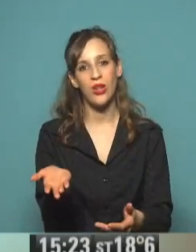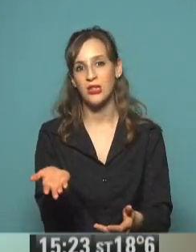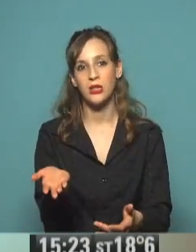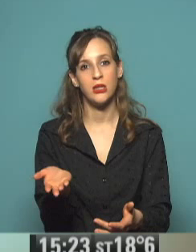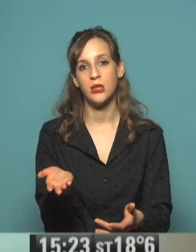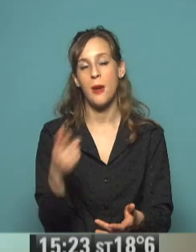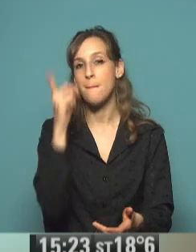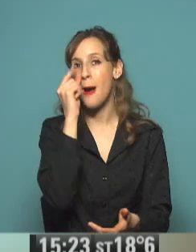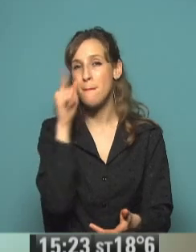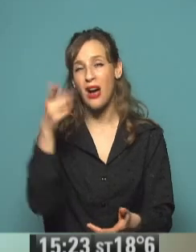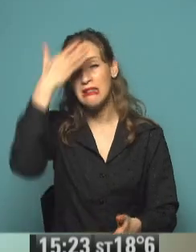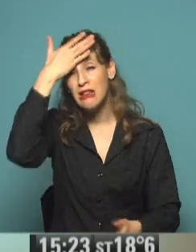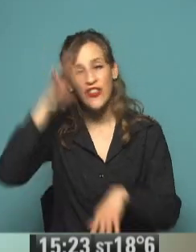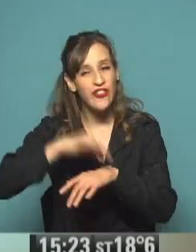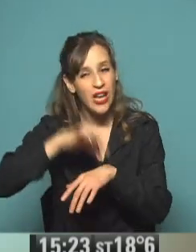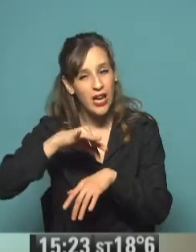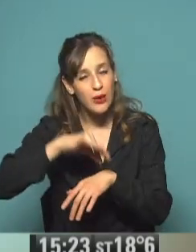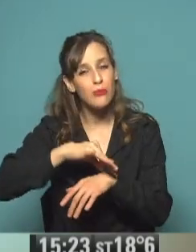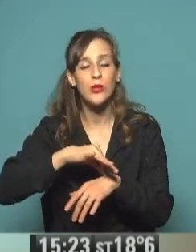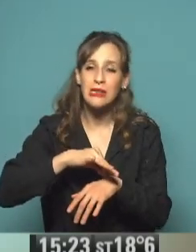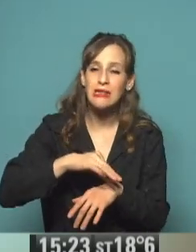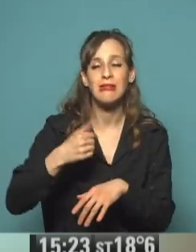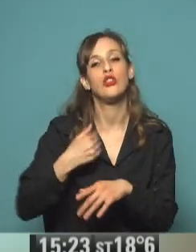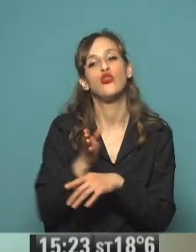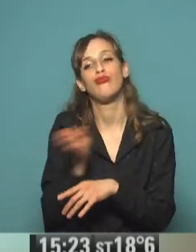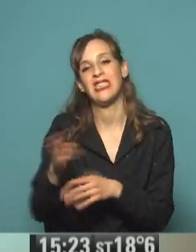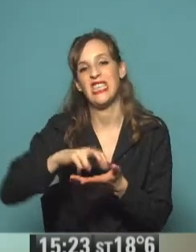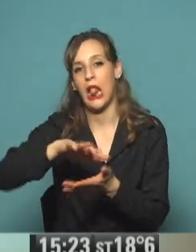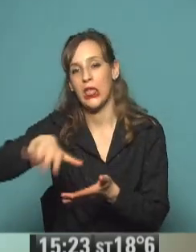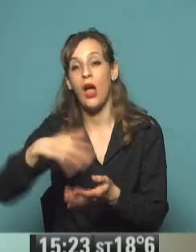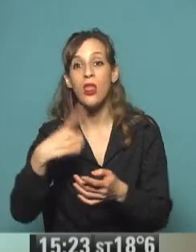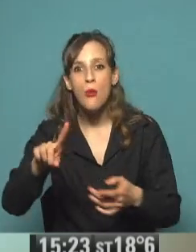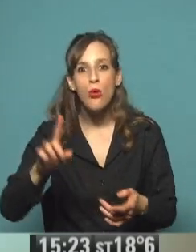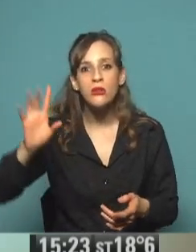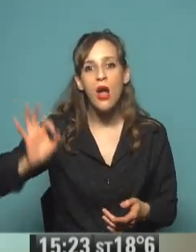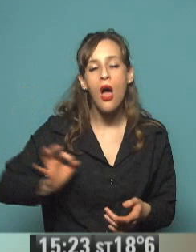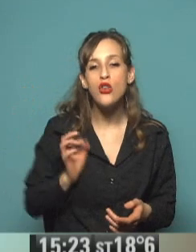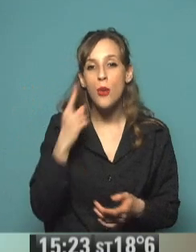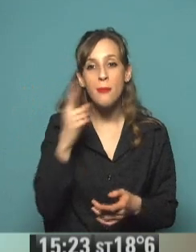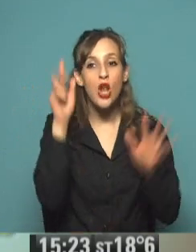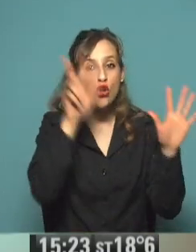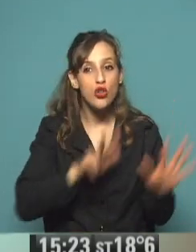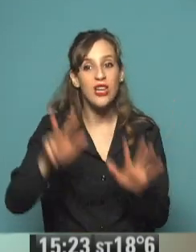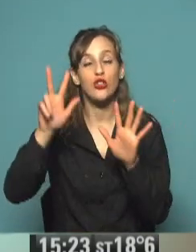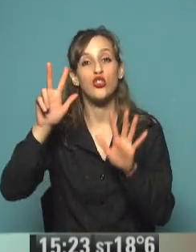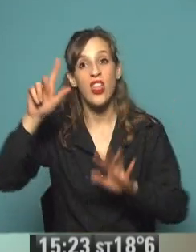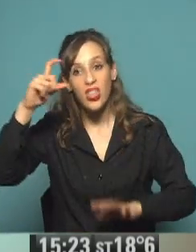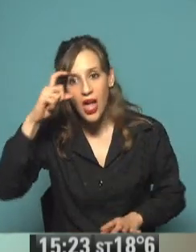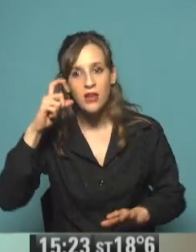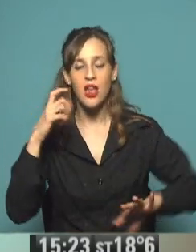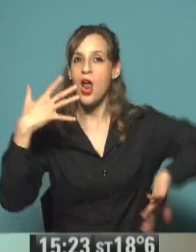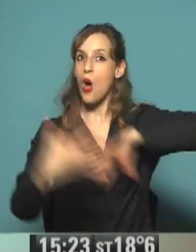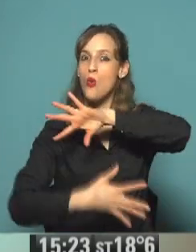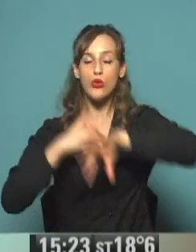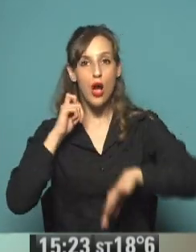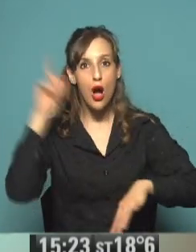mi padre y me perdí de lo más lindo. En mayo de 1810, estalló la revolución. Los patriotas queremos gobernarnos a